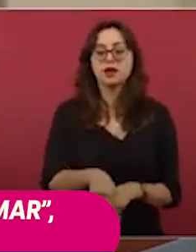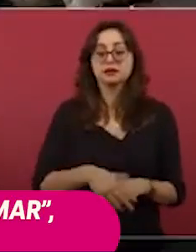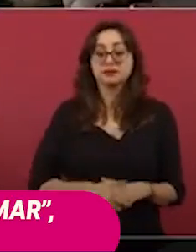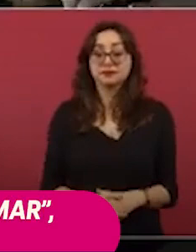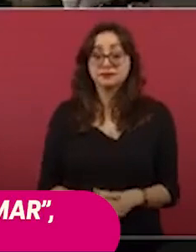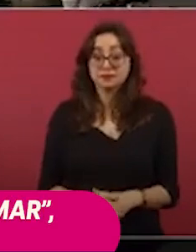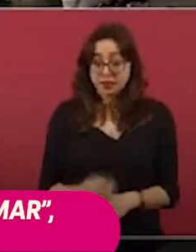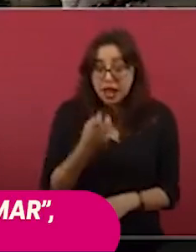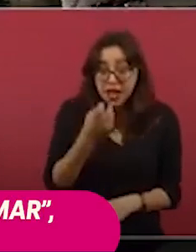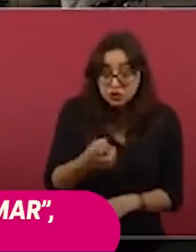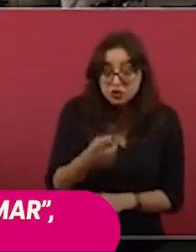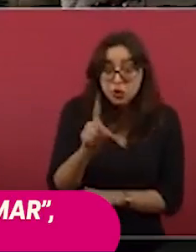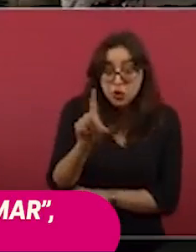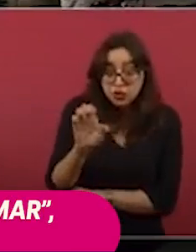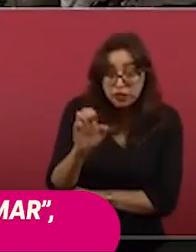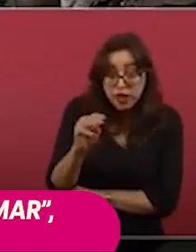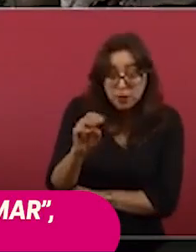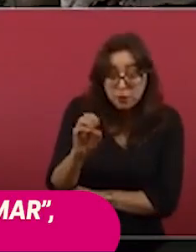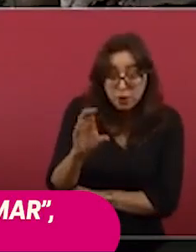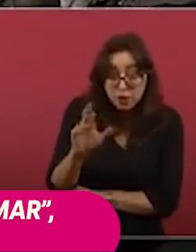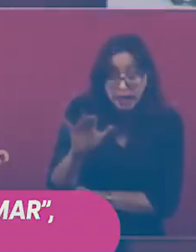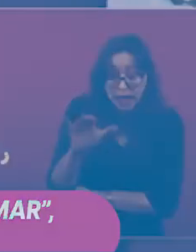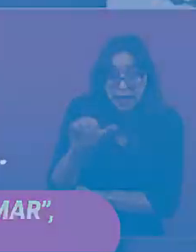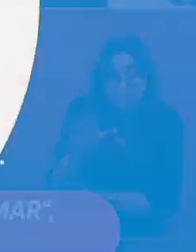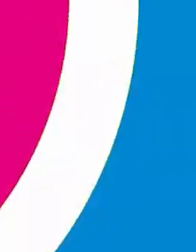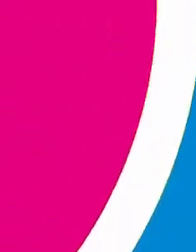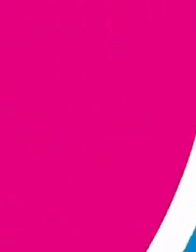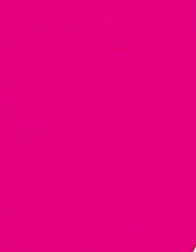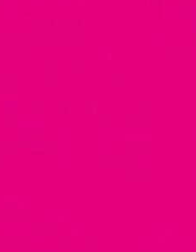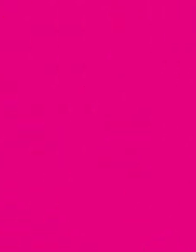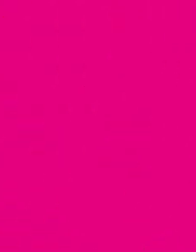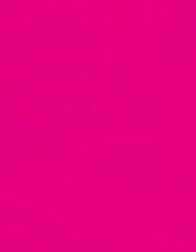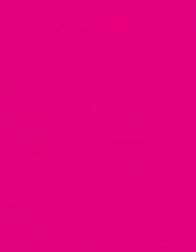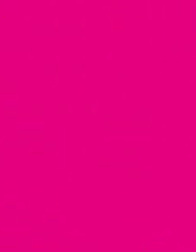Pero esa era la democracia que había. Entonces… … … … …